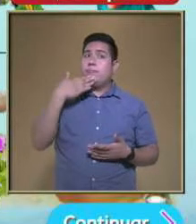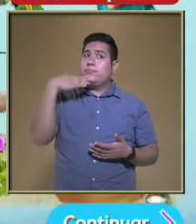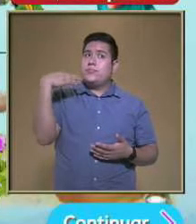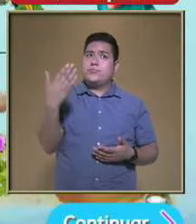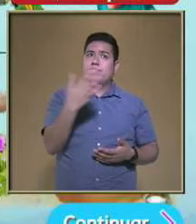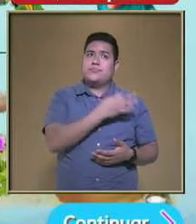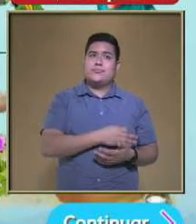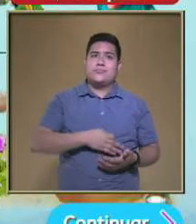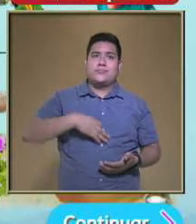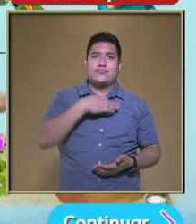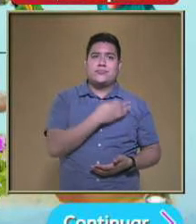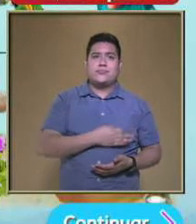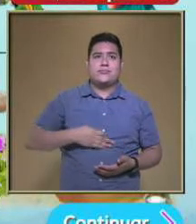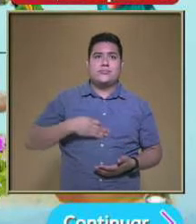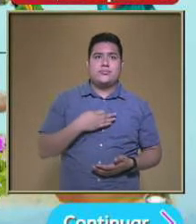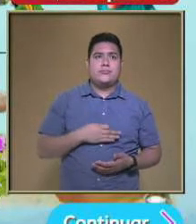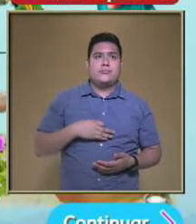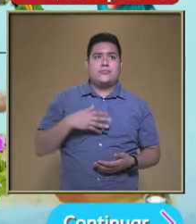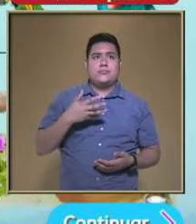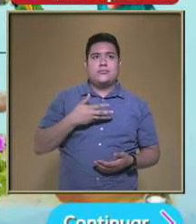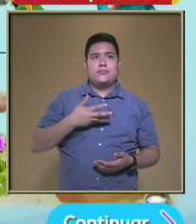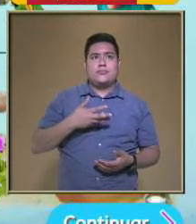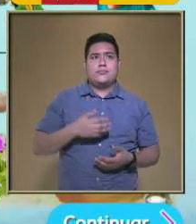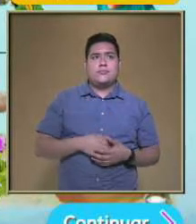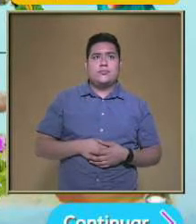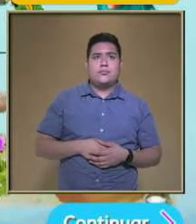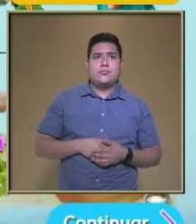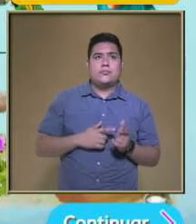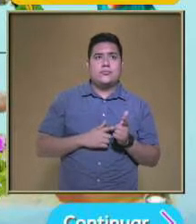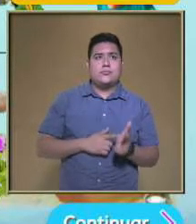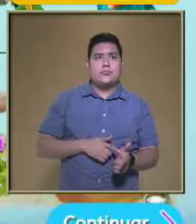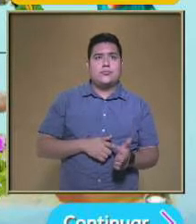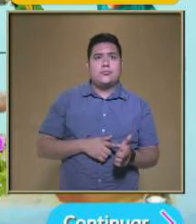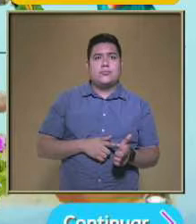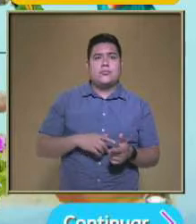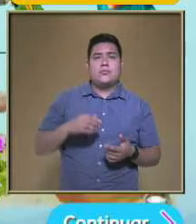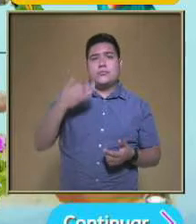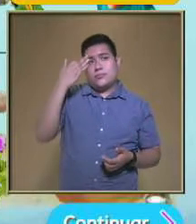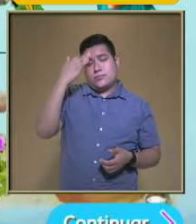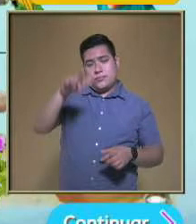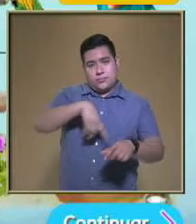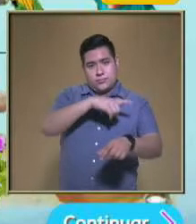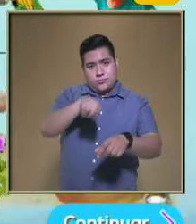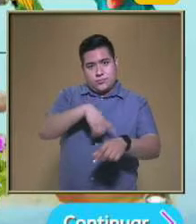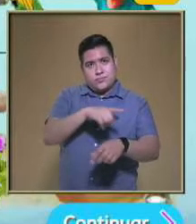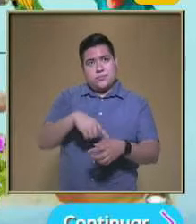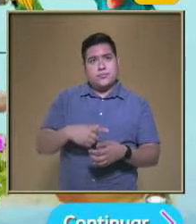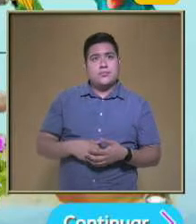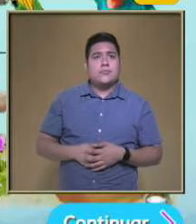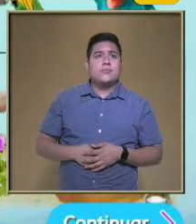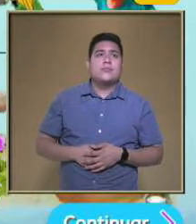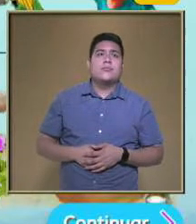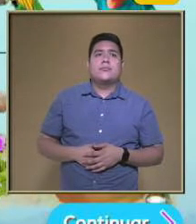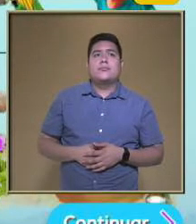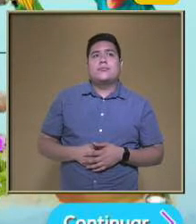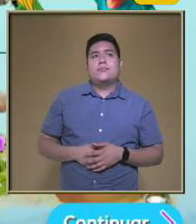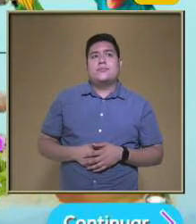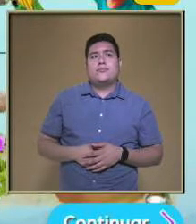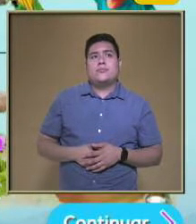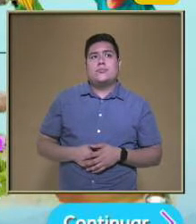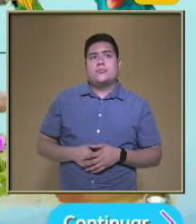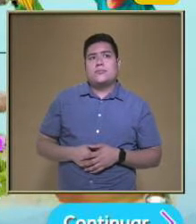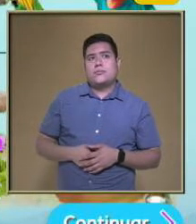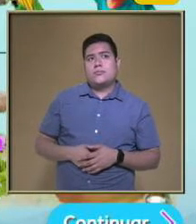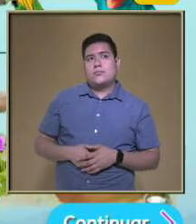Felicidades Tenemos la primera cadena Vamos a pasar A la siguiente Para aprovechar el tiempo Y ya tú puedes